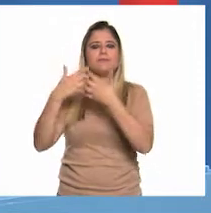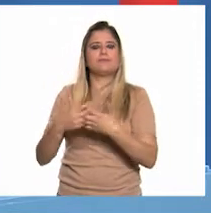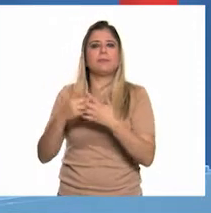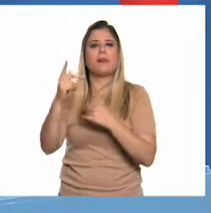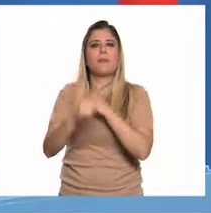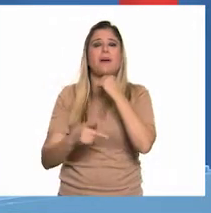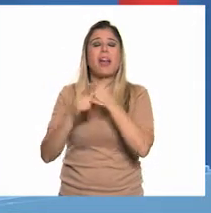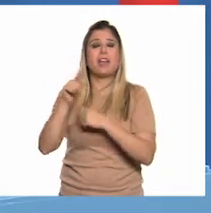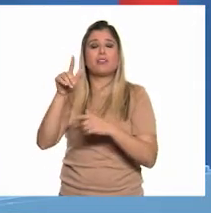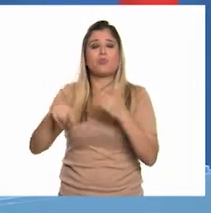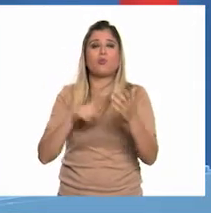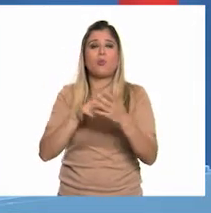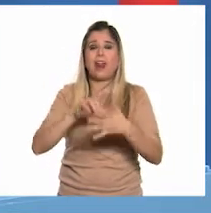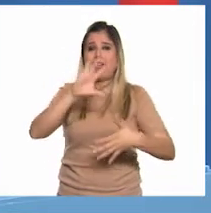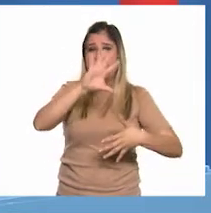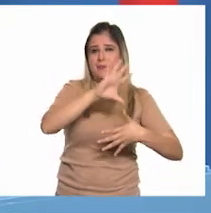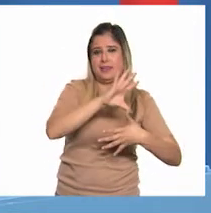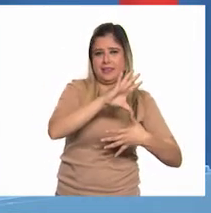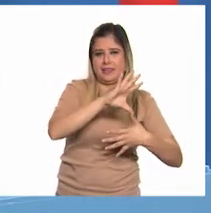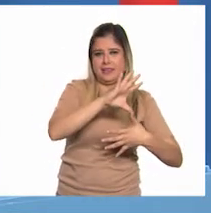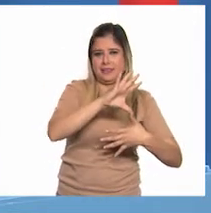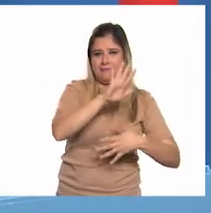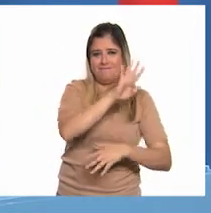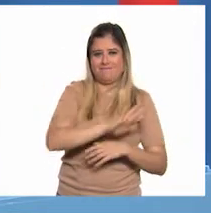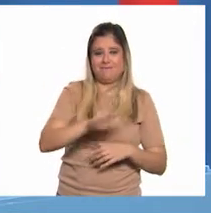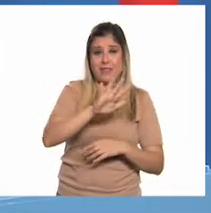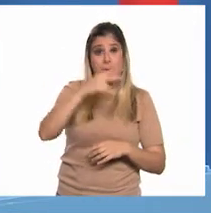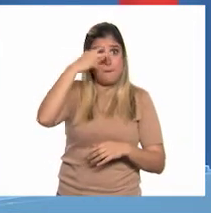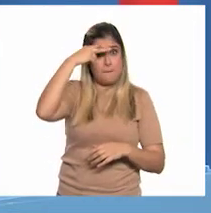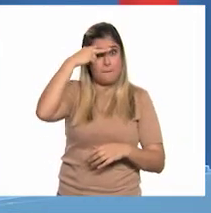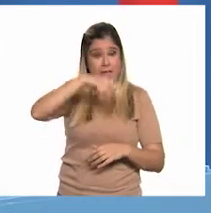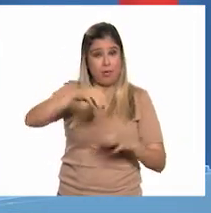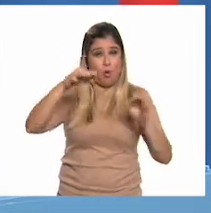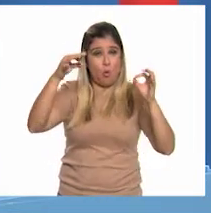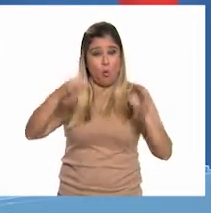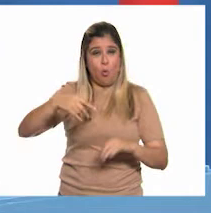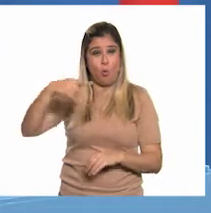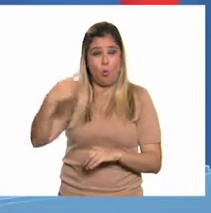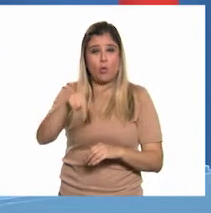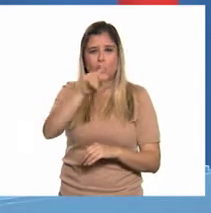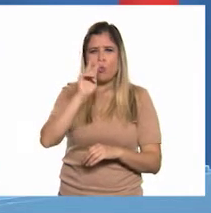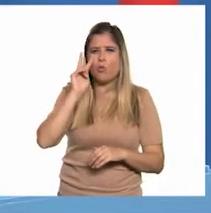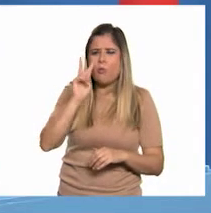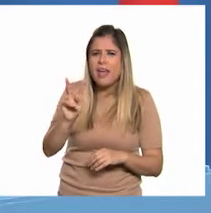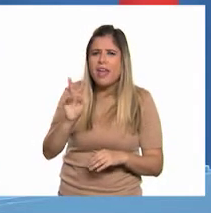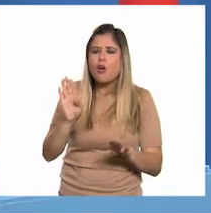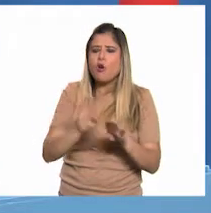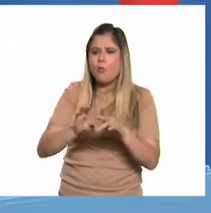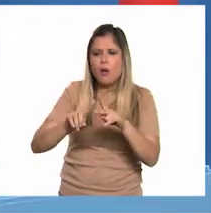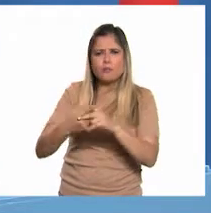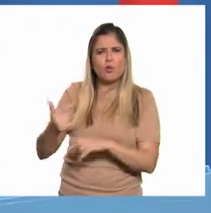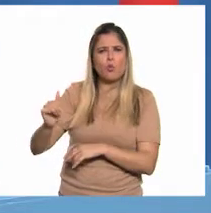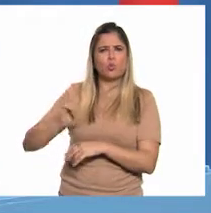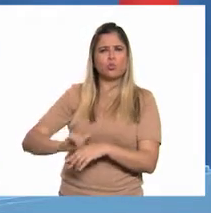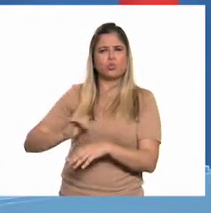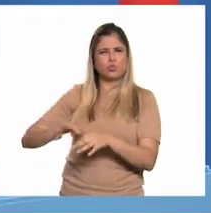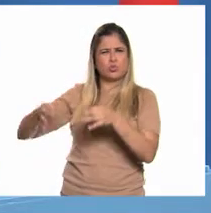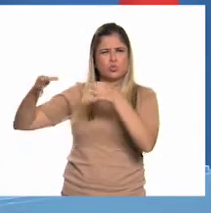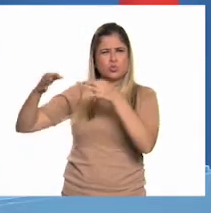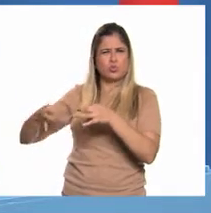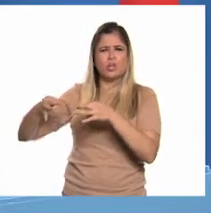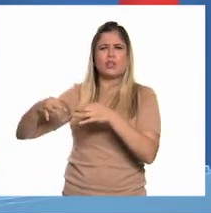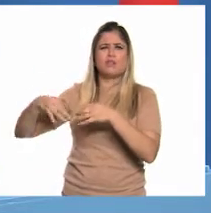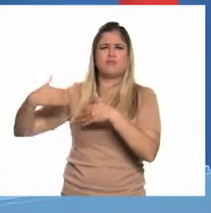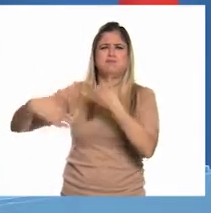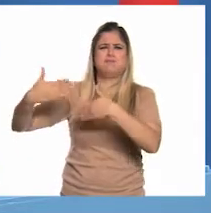un país del continente americano, México, en el que podremos apreciar cómo inició el proceso en el